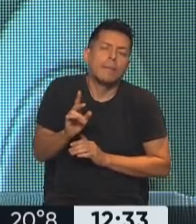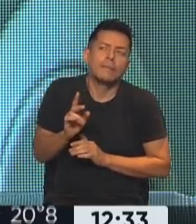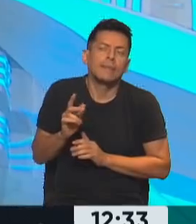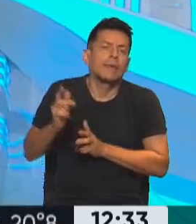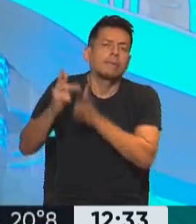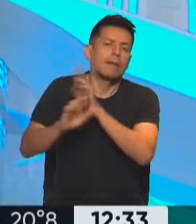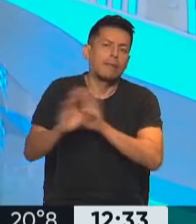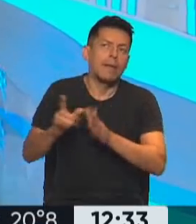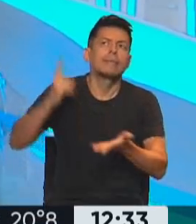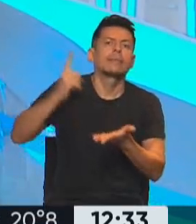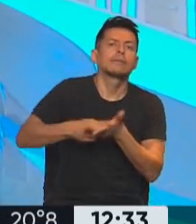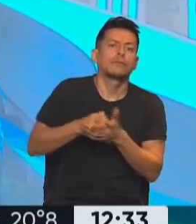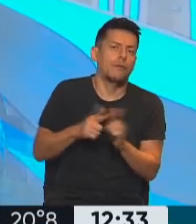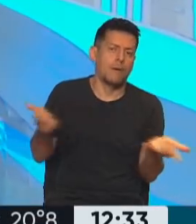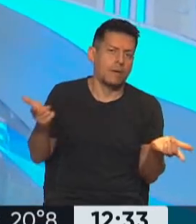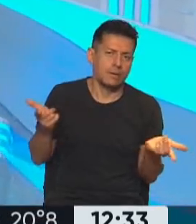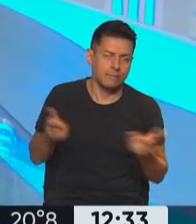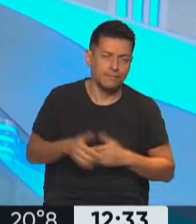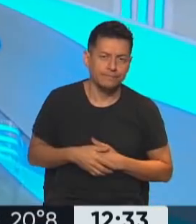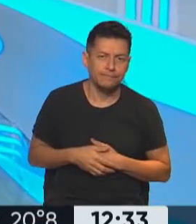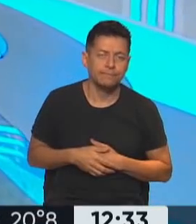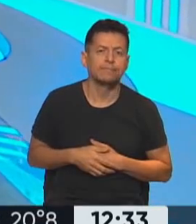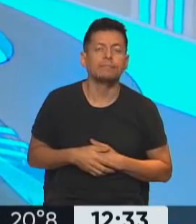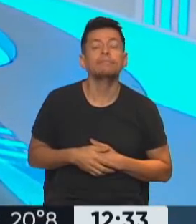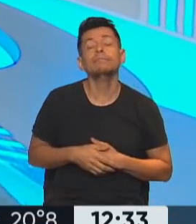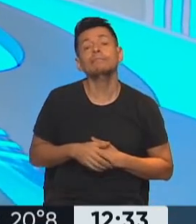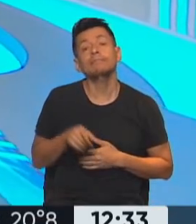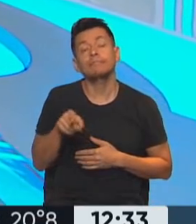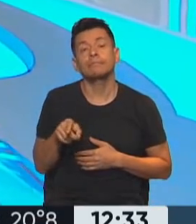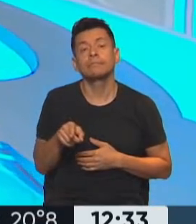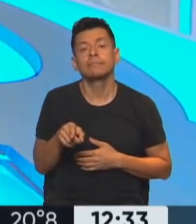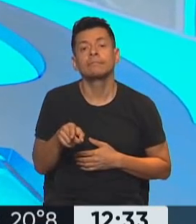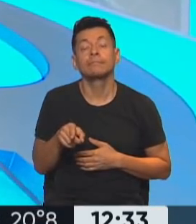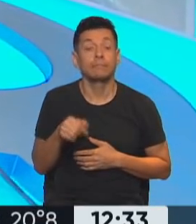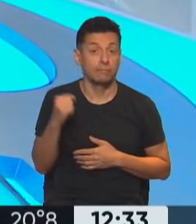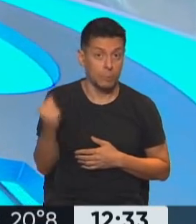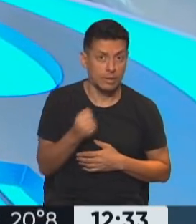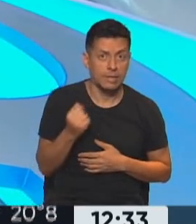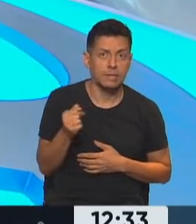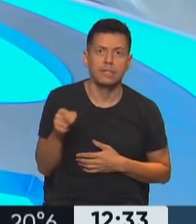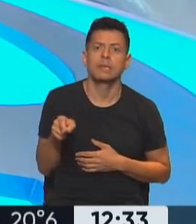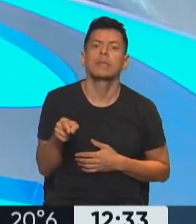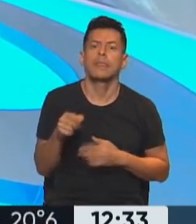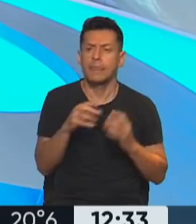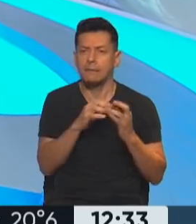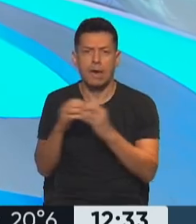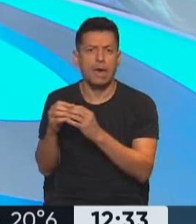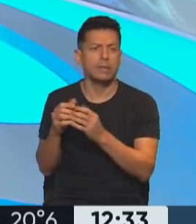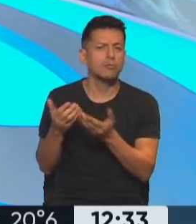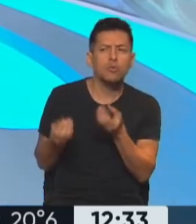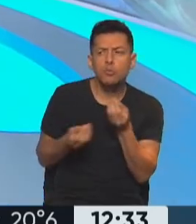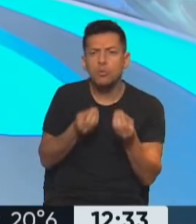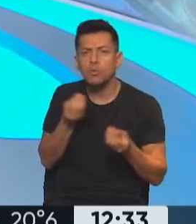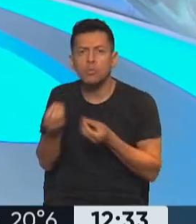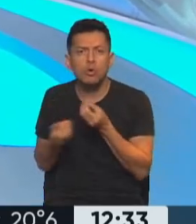decisión está tomada de antemano. Pero en este caso con lo que significa todo el tema del debate, la discusión política